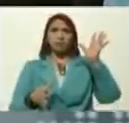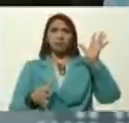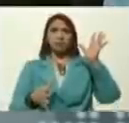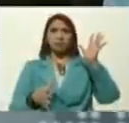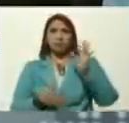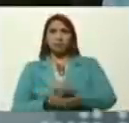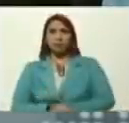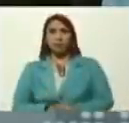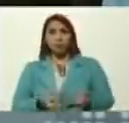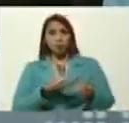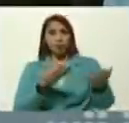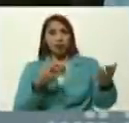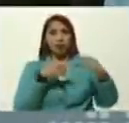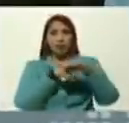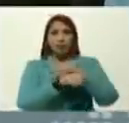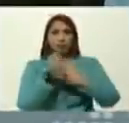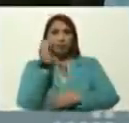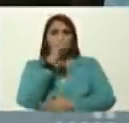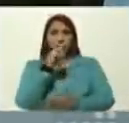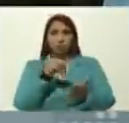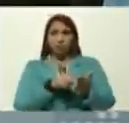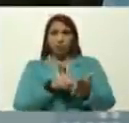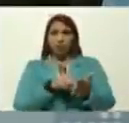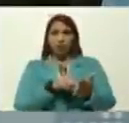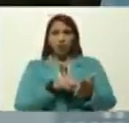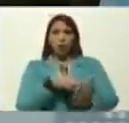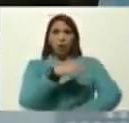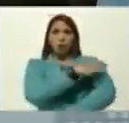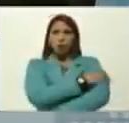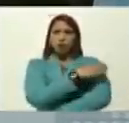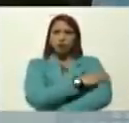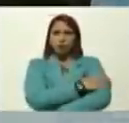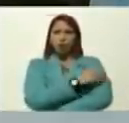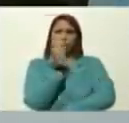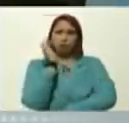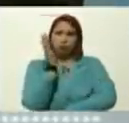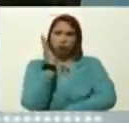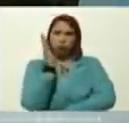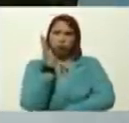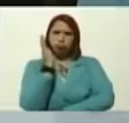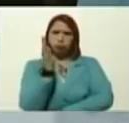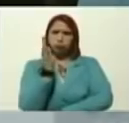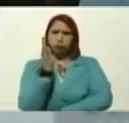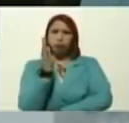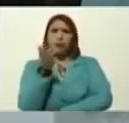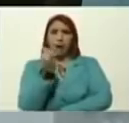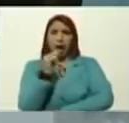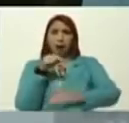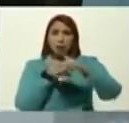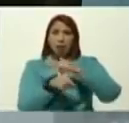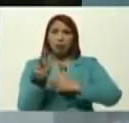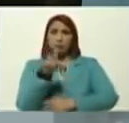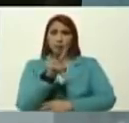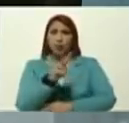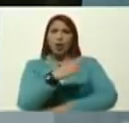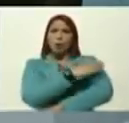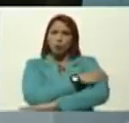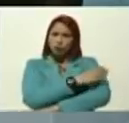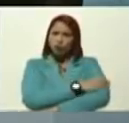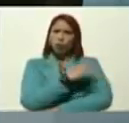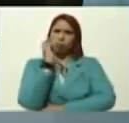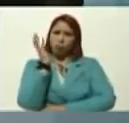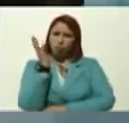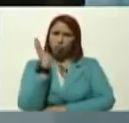ustedes están, en la asamblea nacional, es una oposición parlamentaria, que existe en Venezuela, una oposición, oposición,